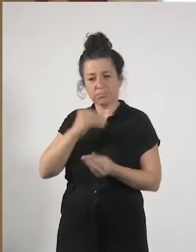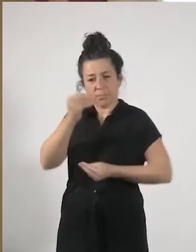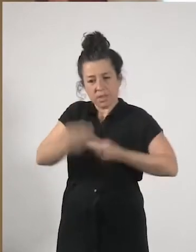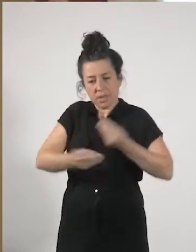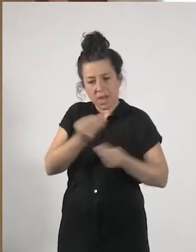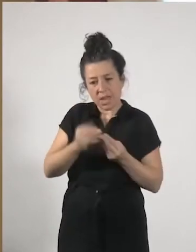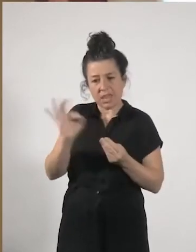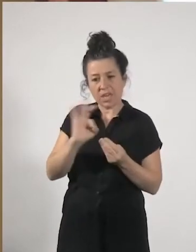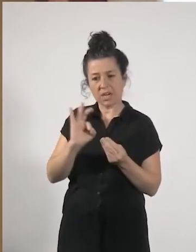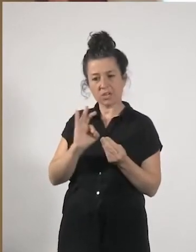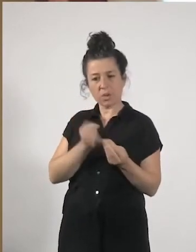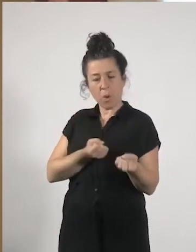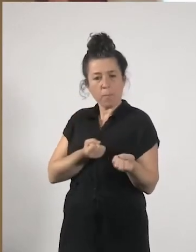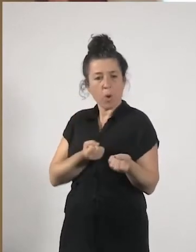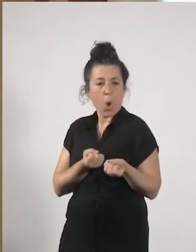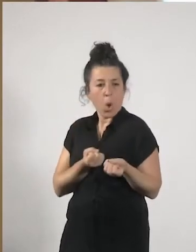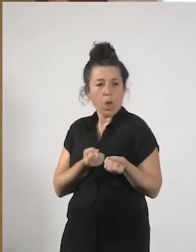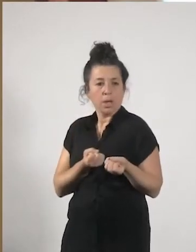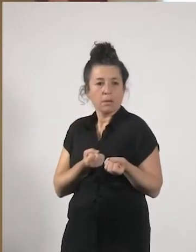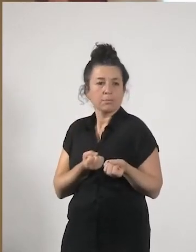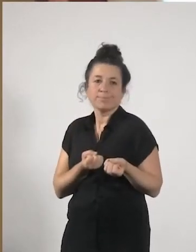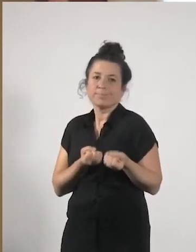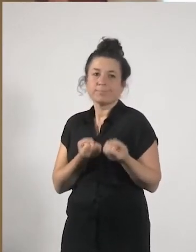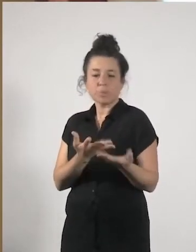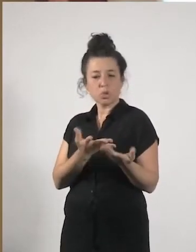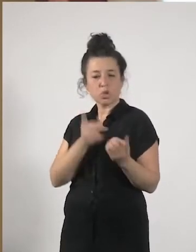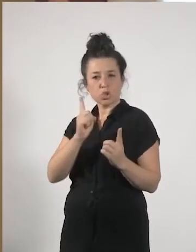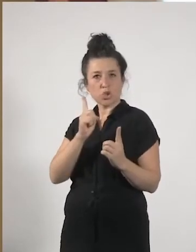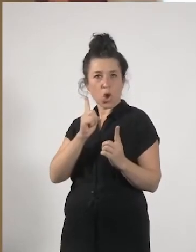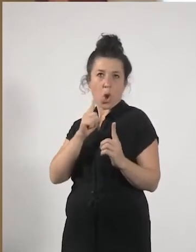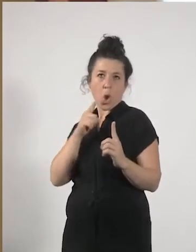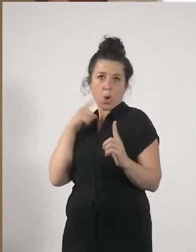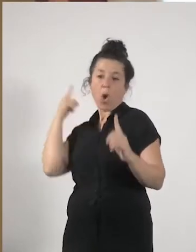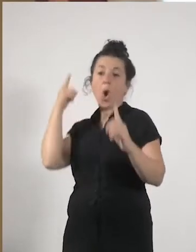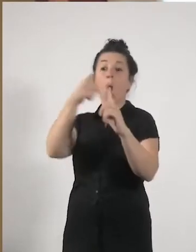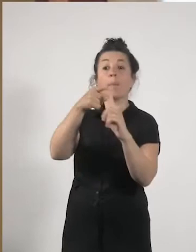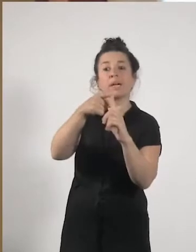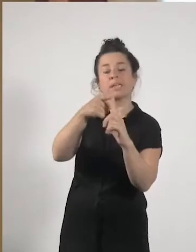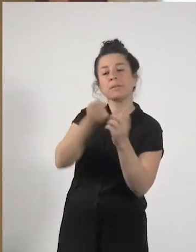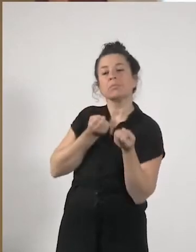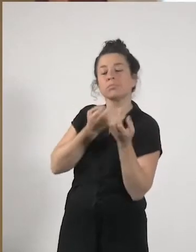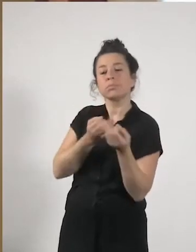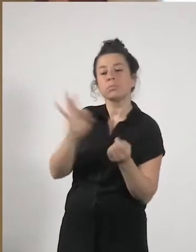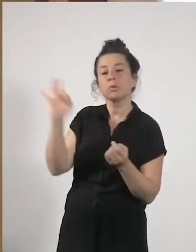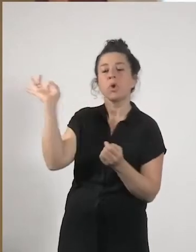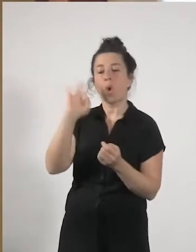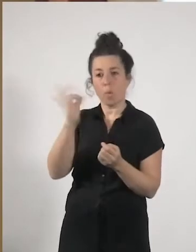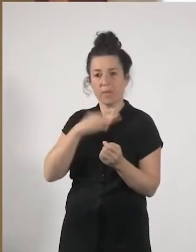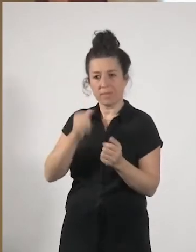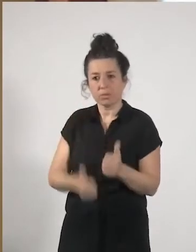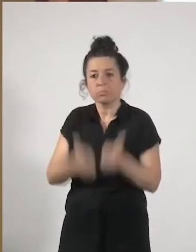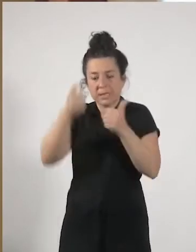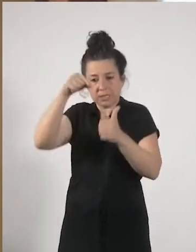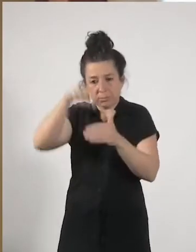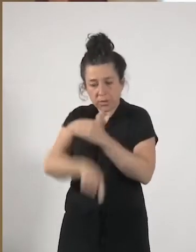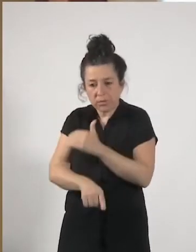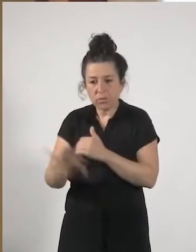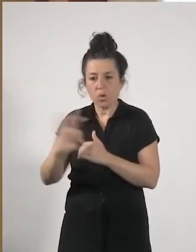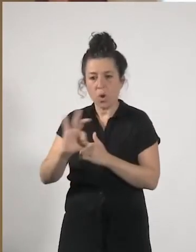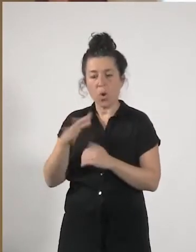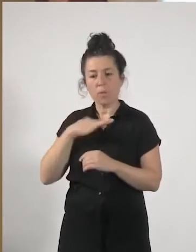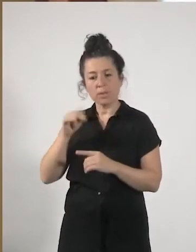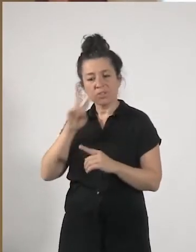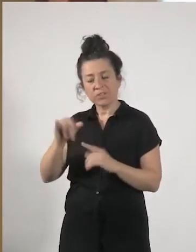mera declaración de intenciones y si realmente podemos ver en esta crisis la oportunidad de